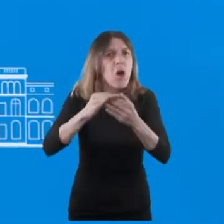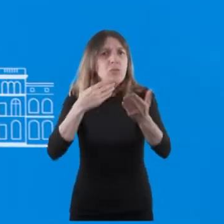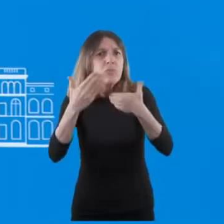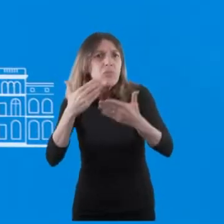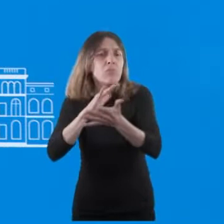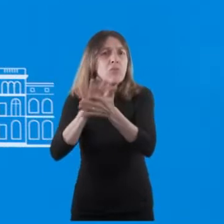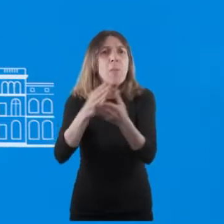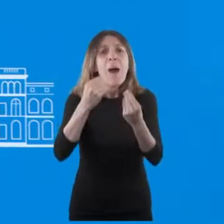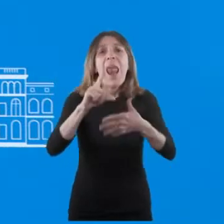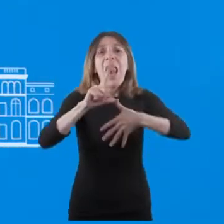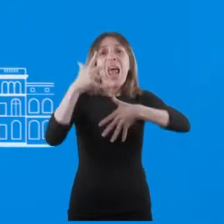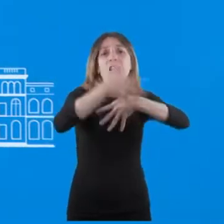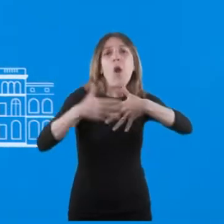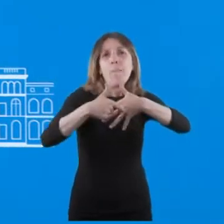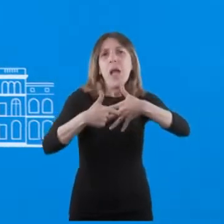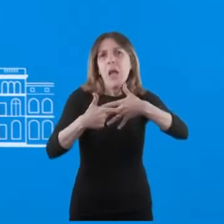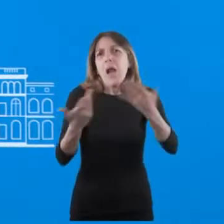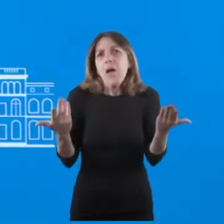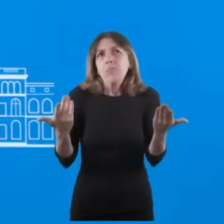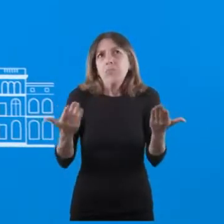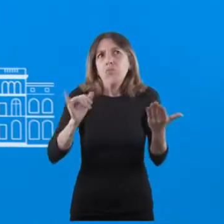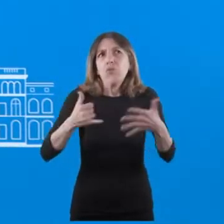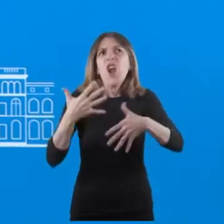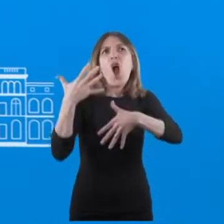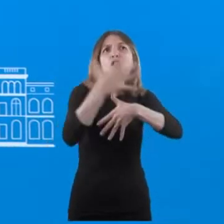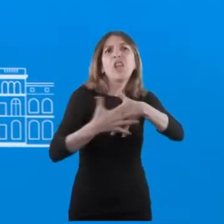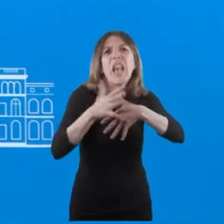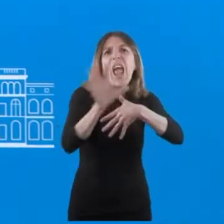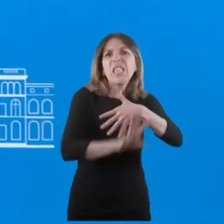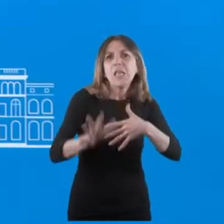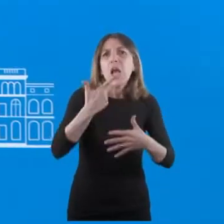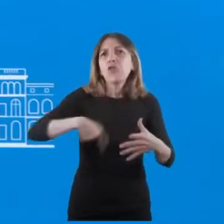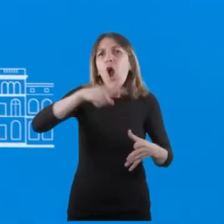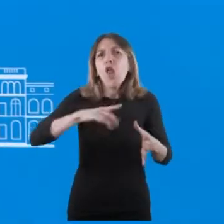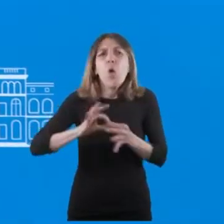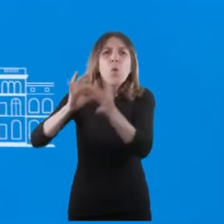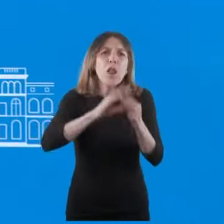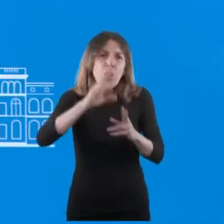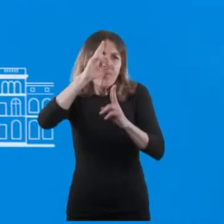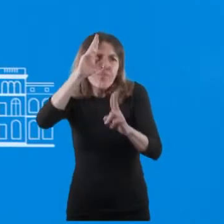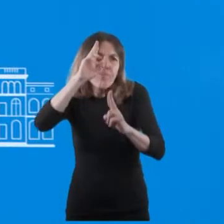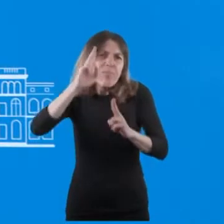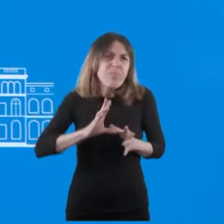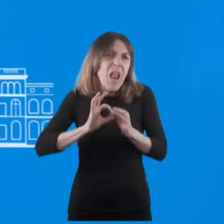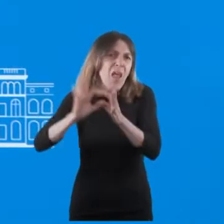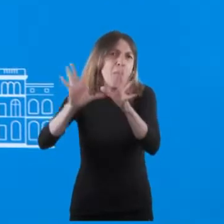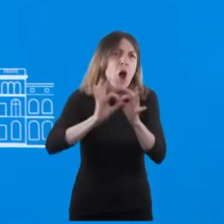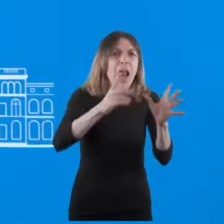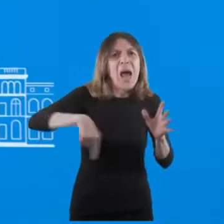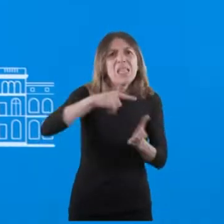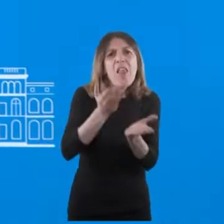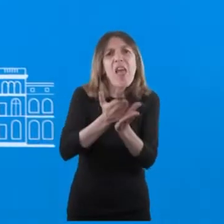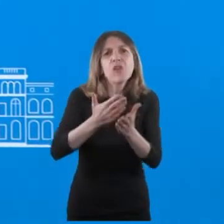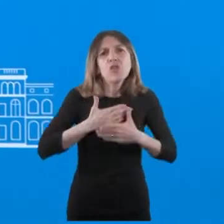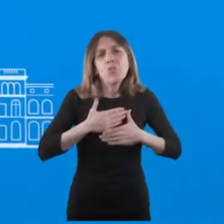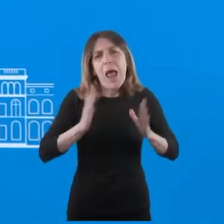que Latinoamérica sea un continente donde podamos trabajar unidos, donde se respete la democracia, donde se respeten los derechos humanos y haya